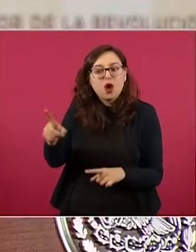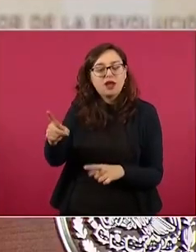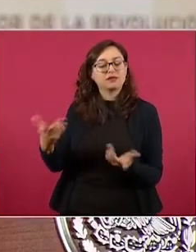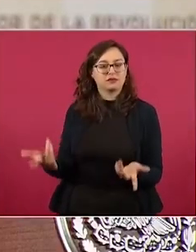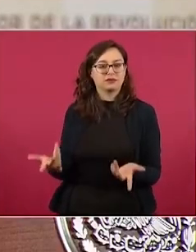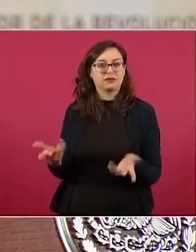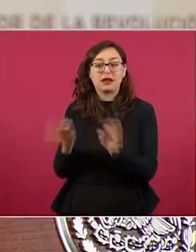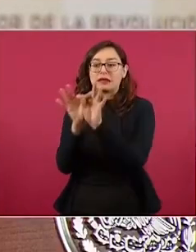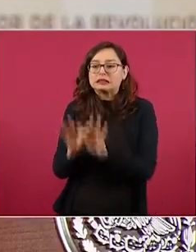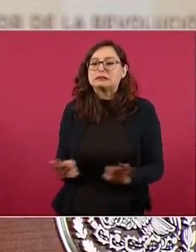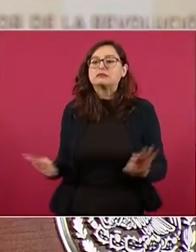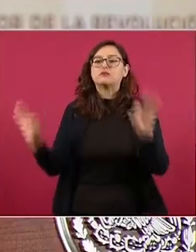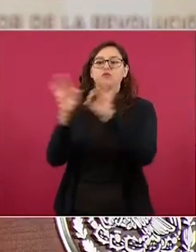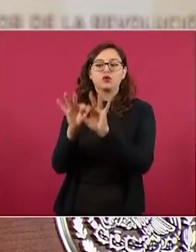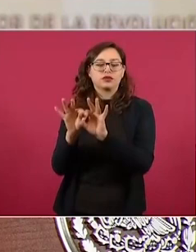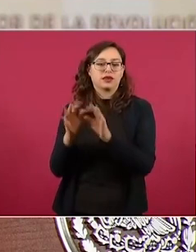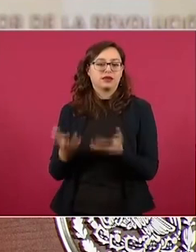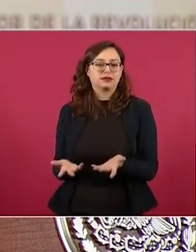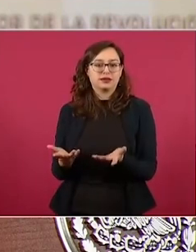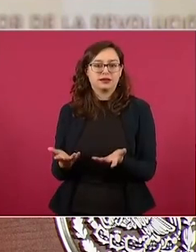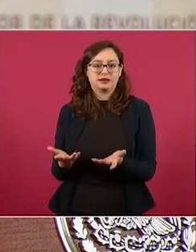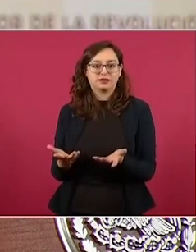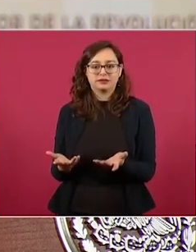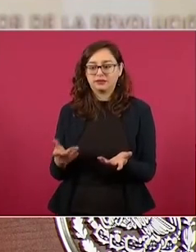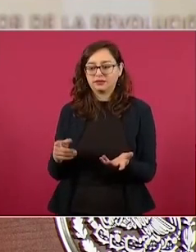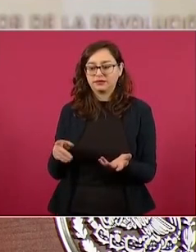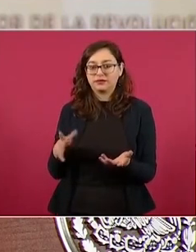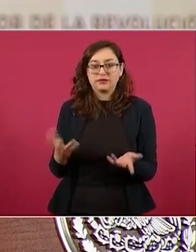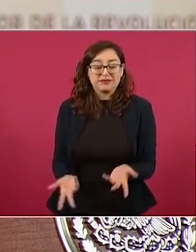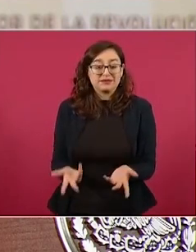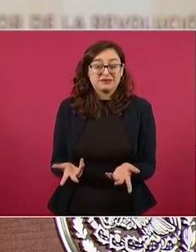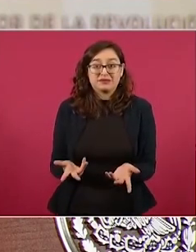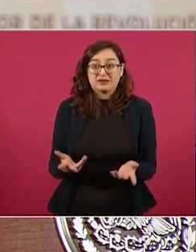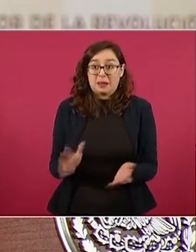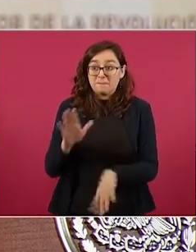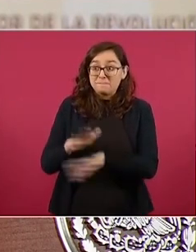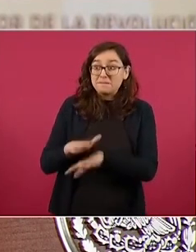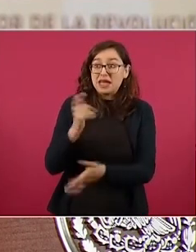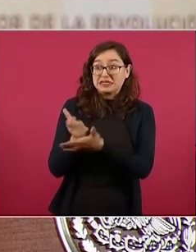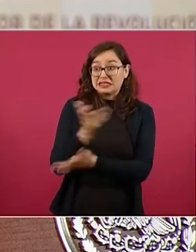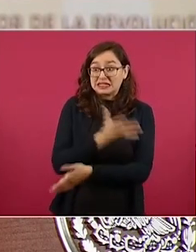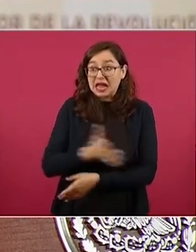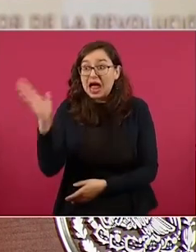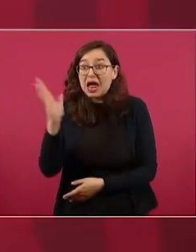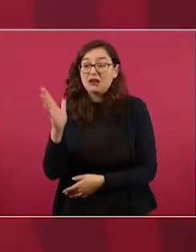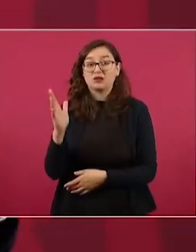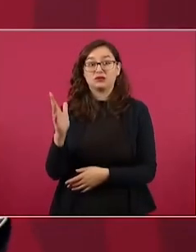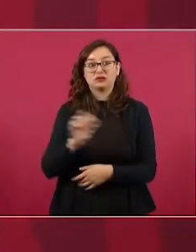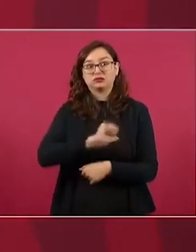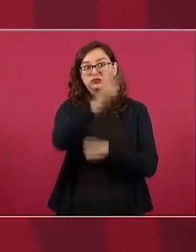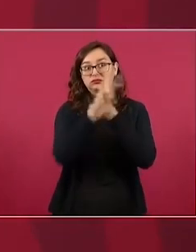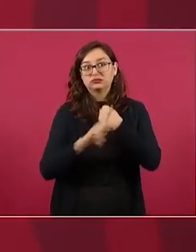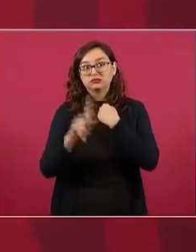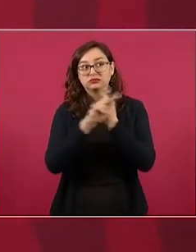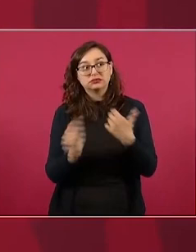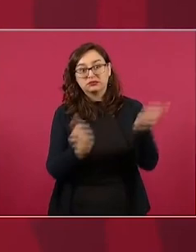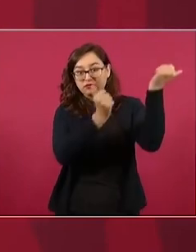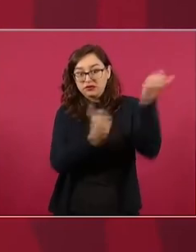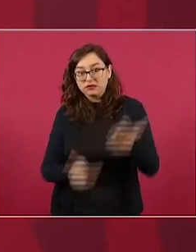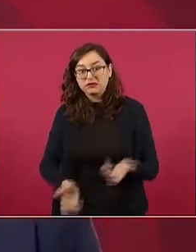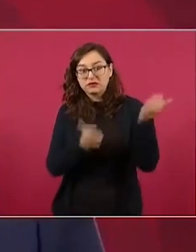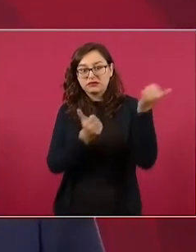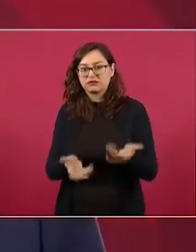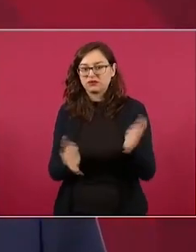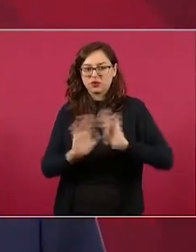fundamentales para que el pueblo no pague más de